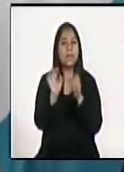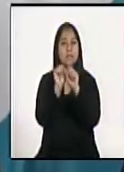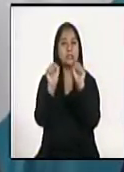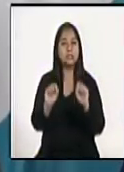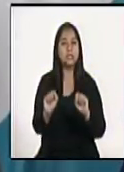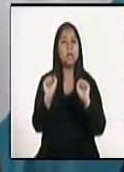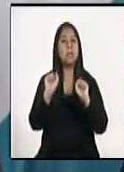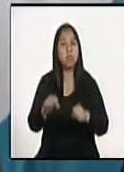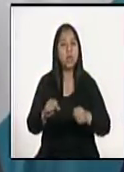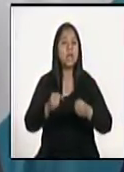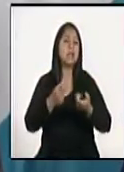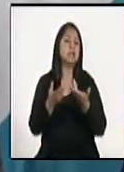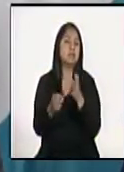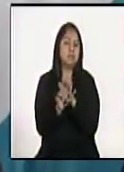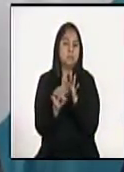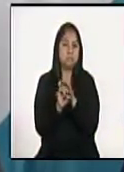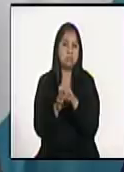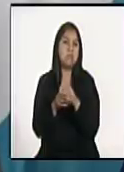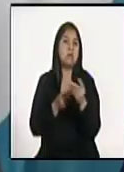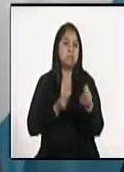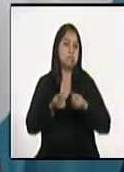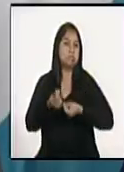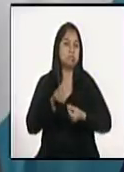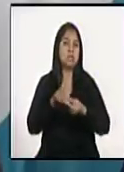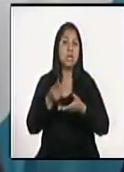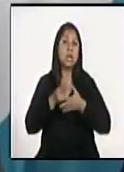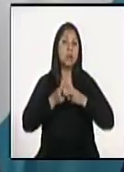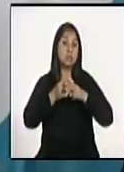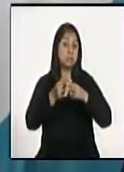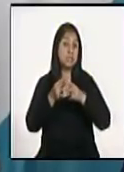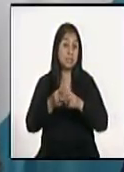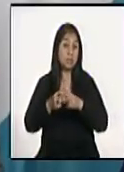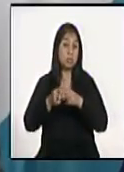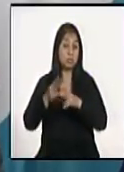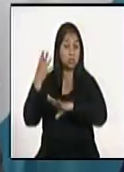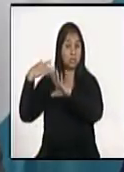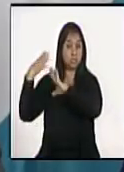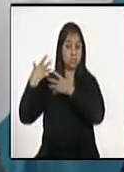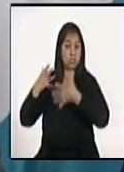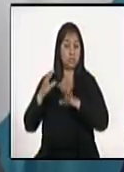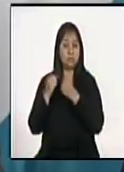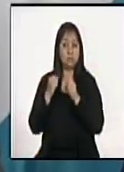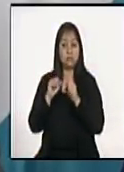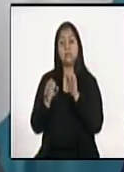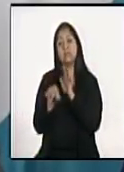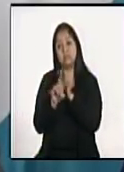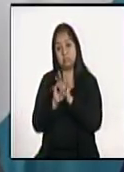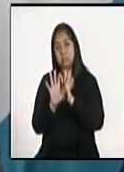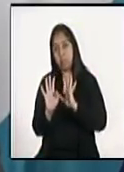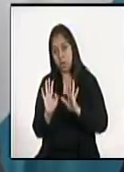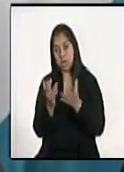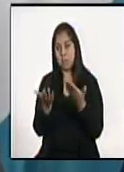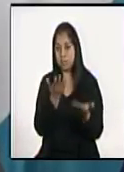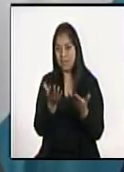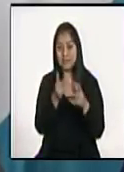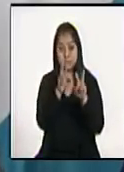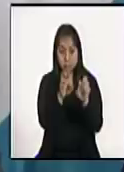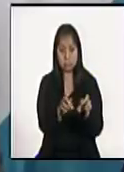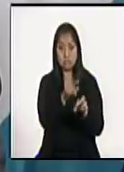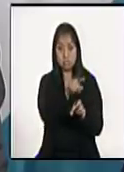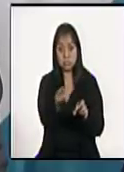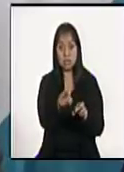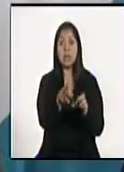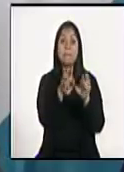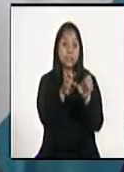renegociar si fuera el caso sus préstamos y que eso les permita a las personas y a las empresas